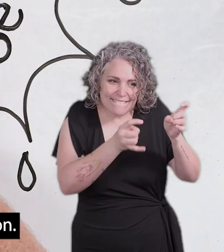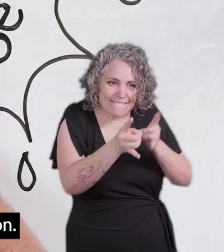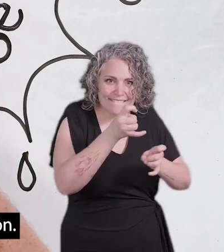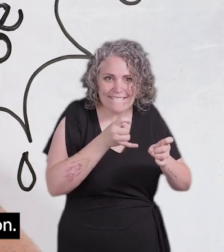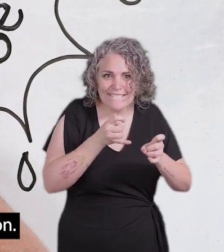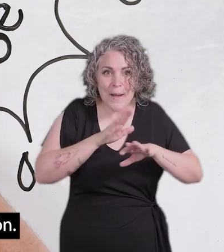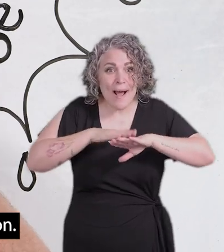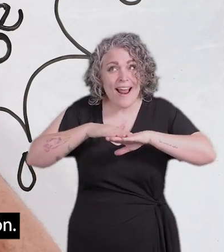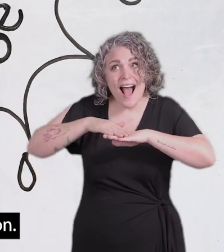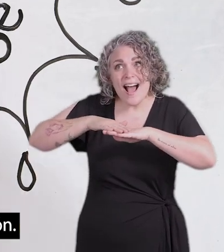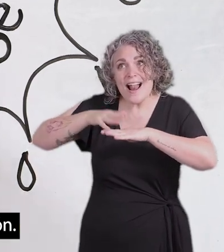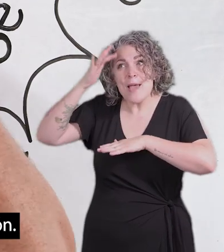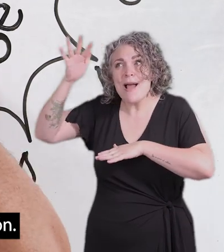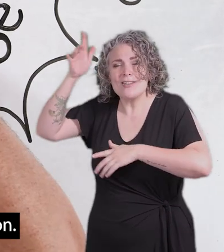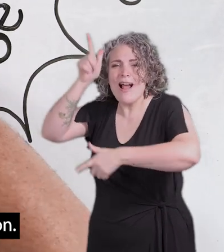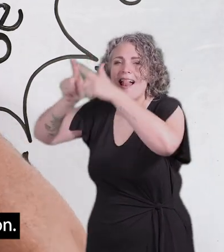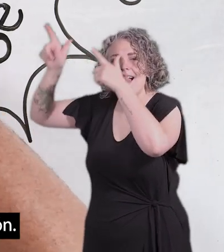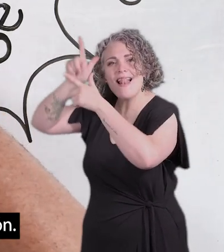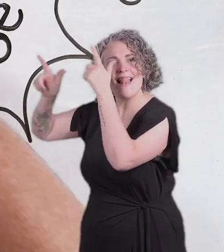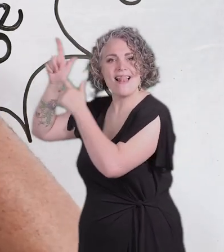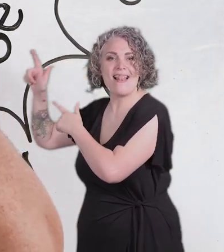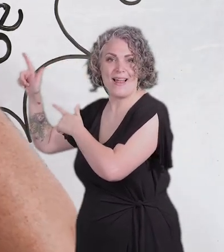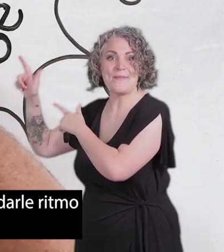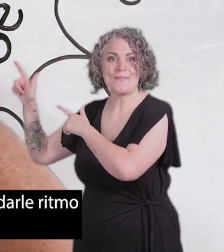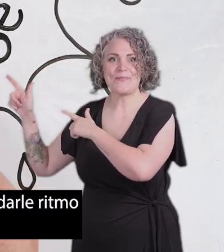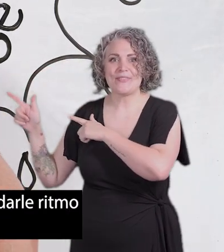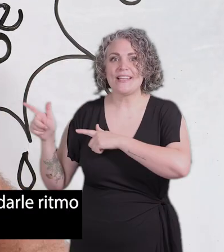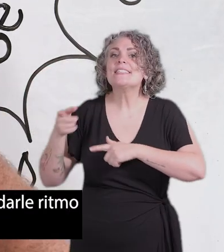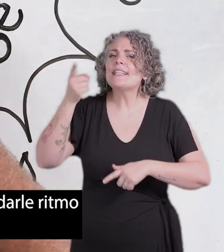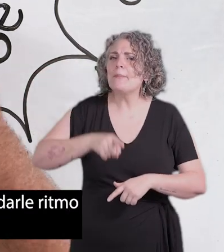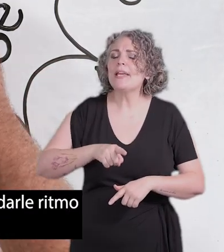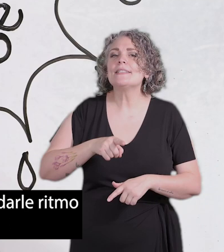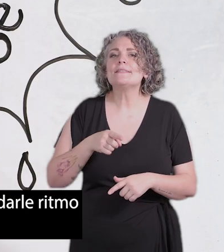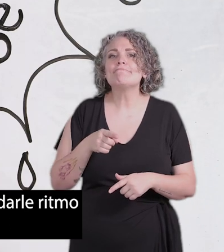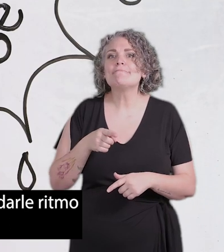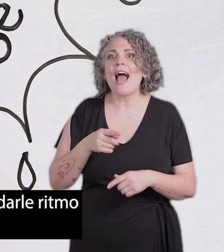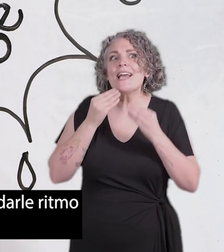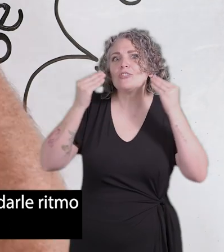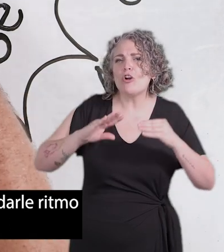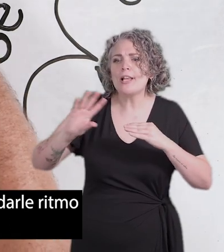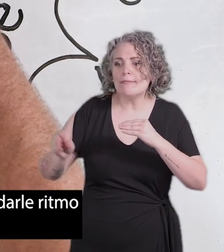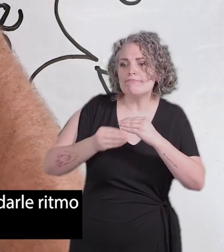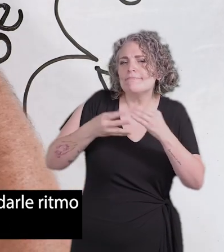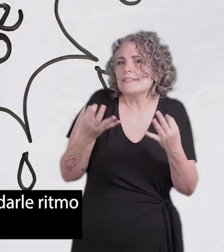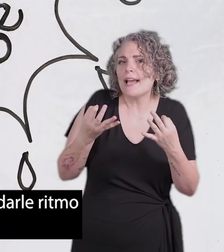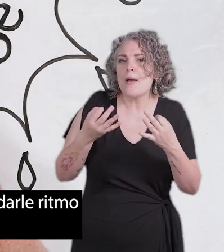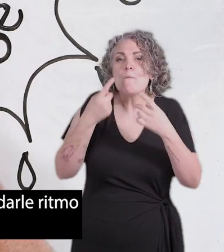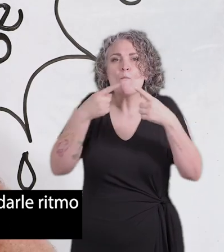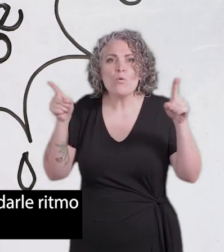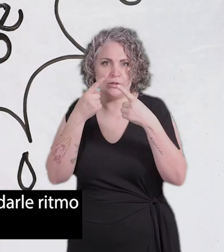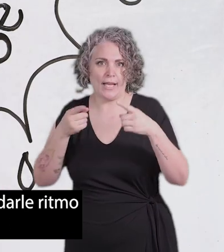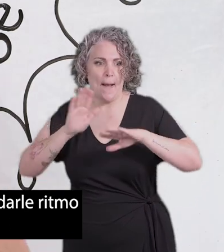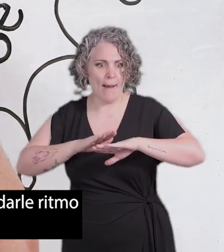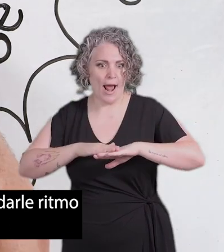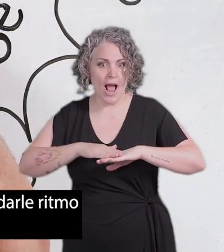viajar con la imaginación También añadimos música instrumental Para